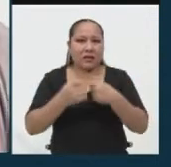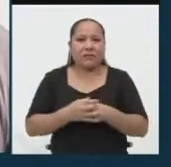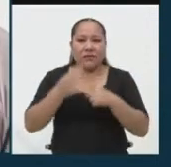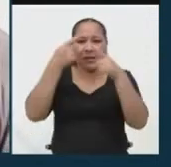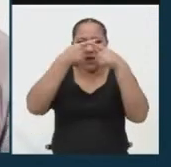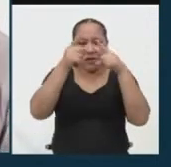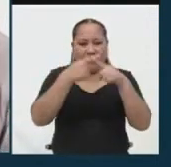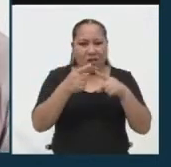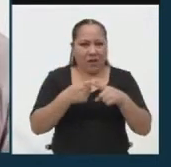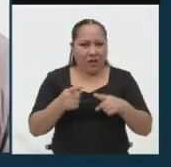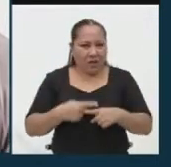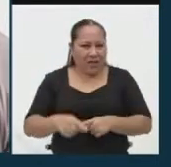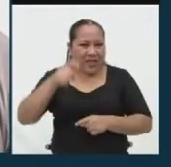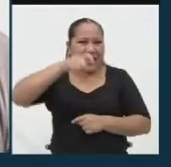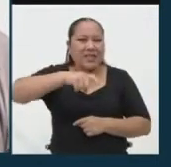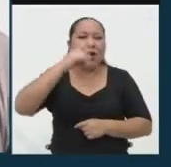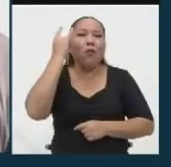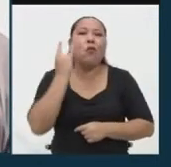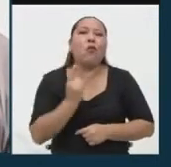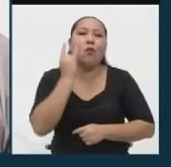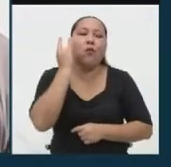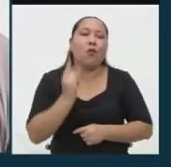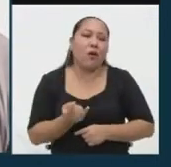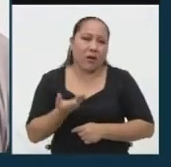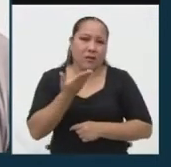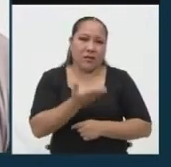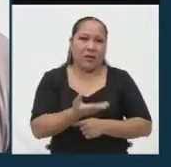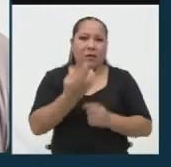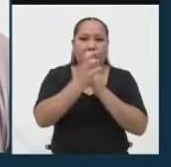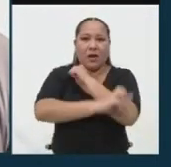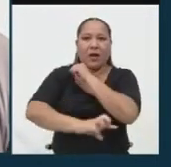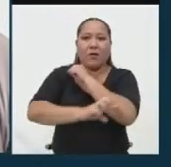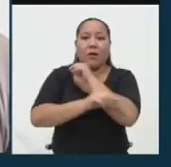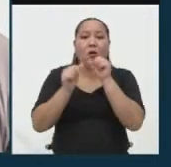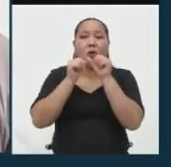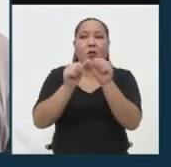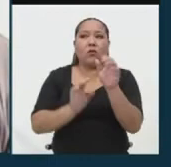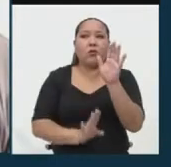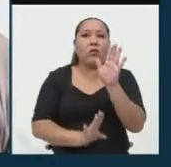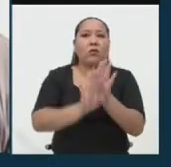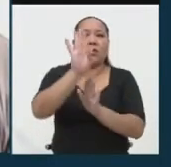básicos de necesidades urgentes para que nuestro país siga creciendo.